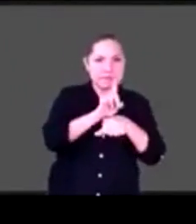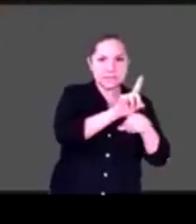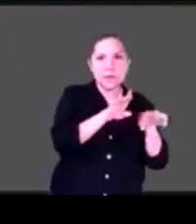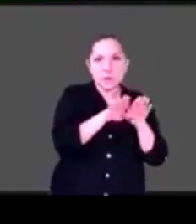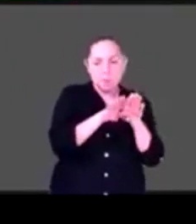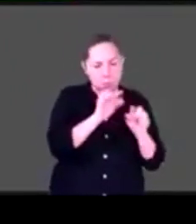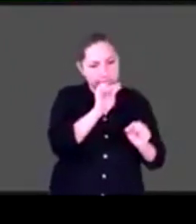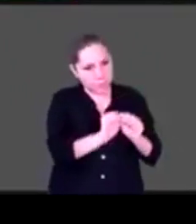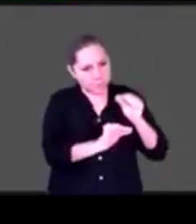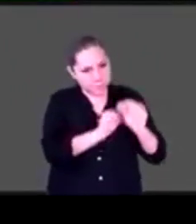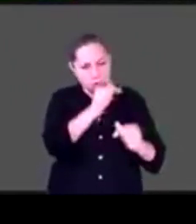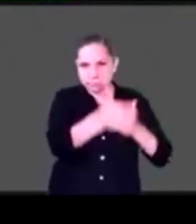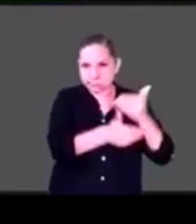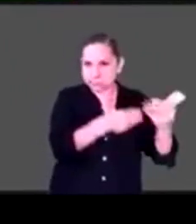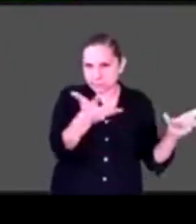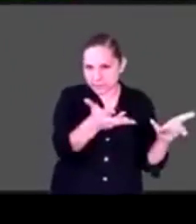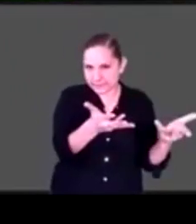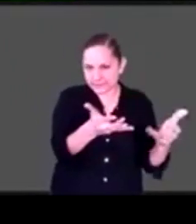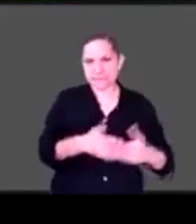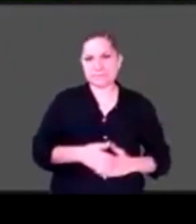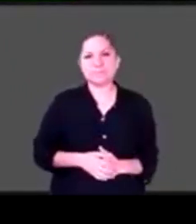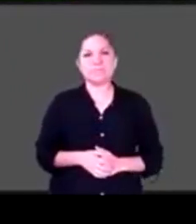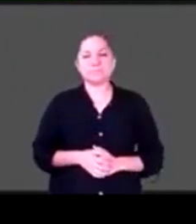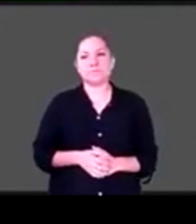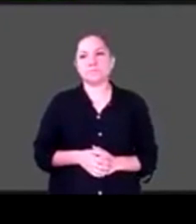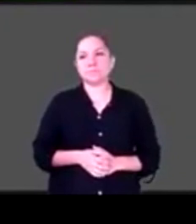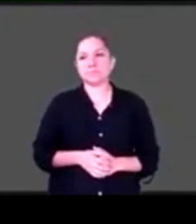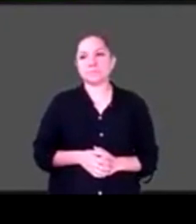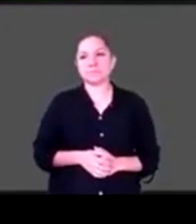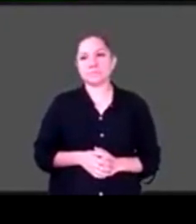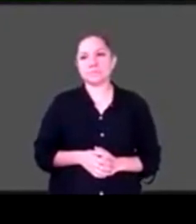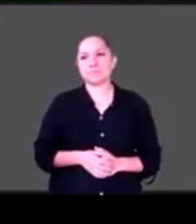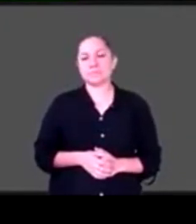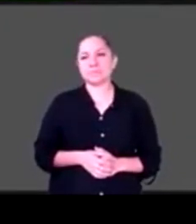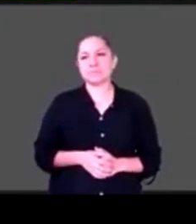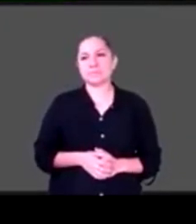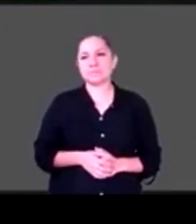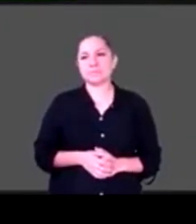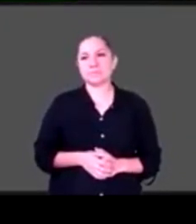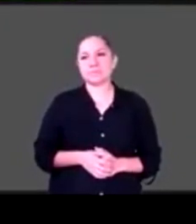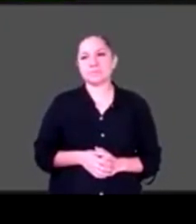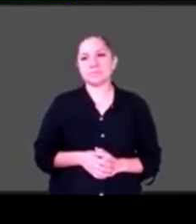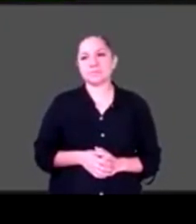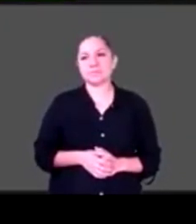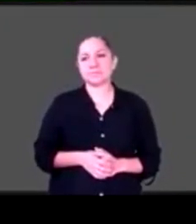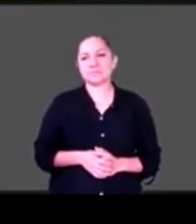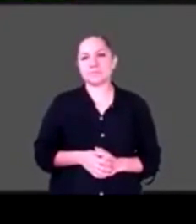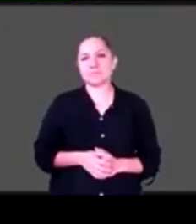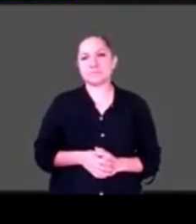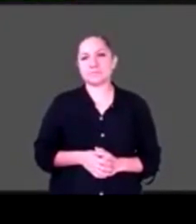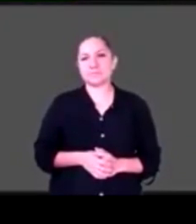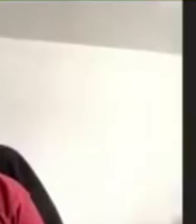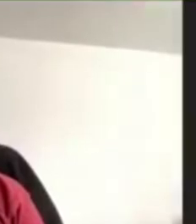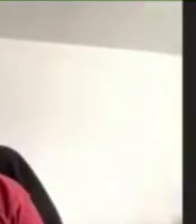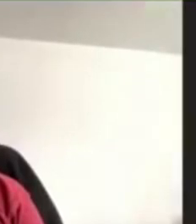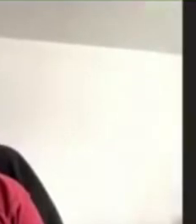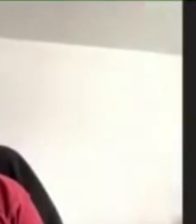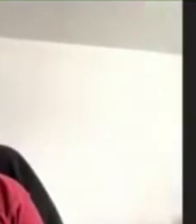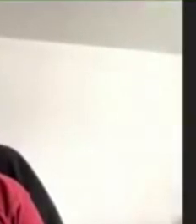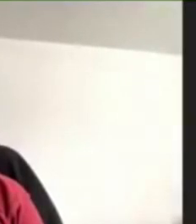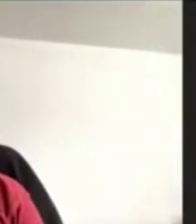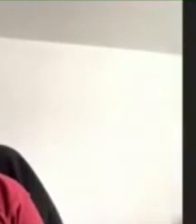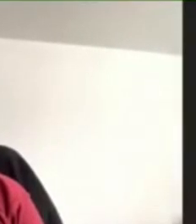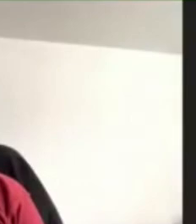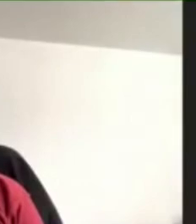No saben la cantidad de preguntas que están llegando, sobre todo desde el punto de vista educativo. Entonces me volvería un poco con Katia al